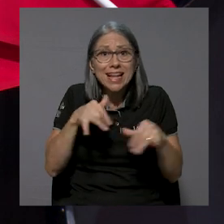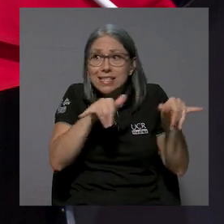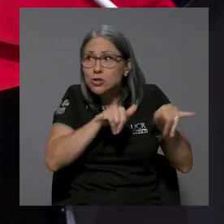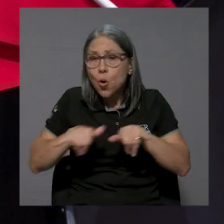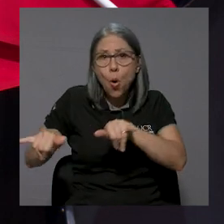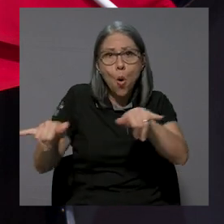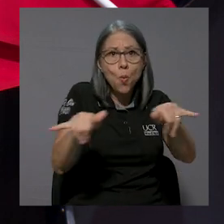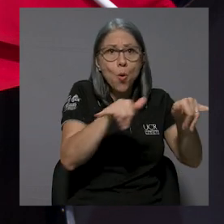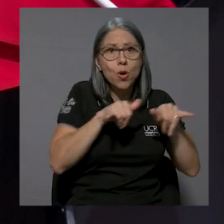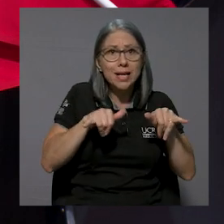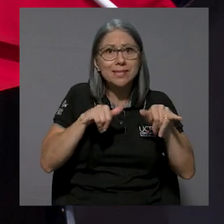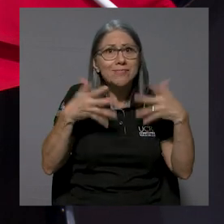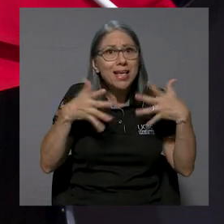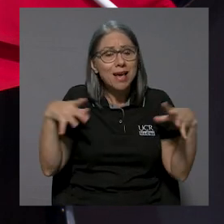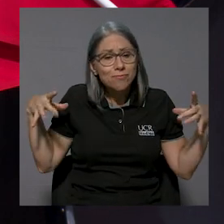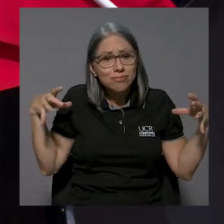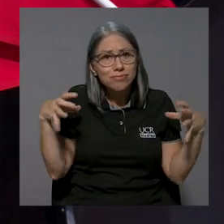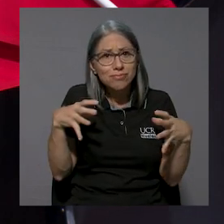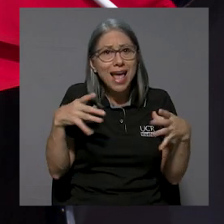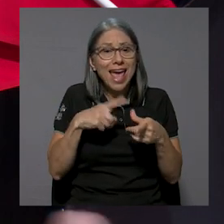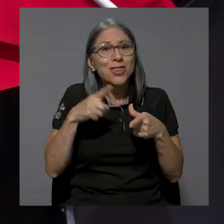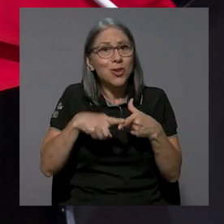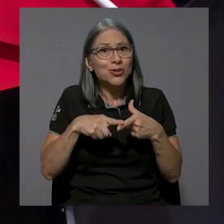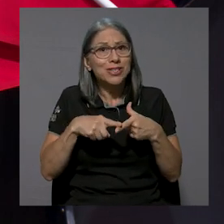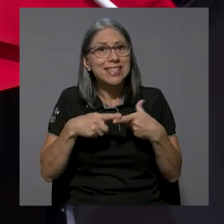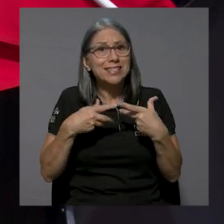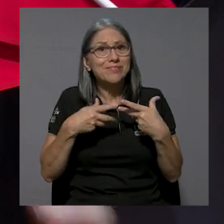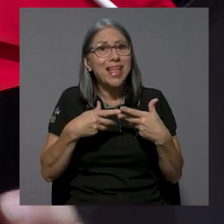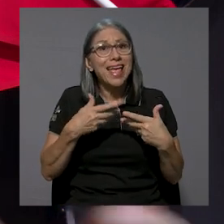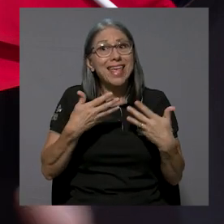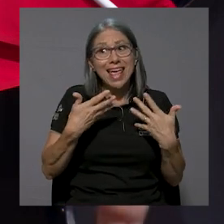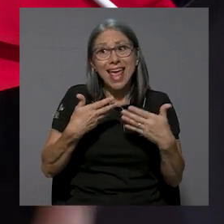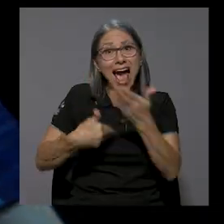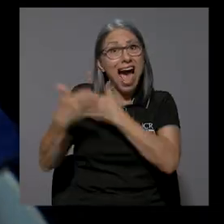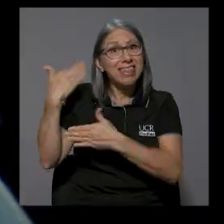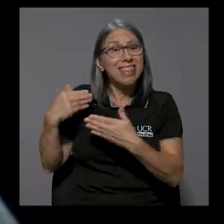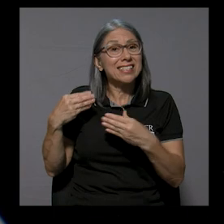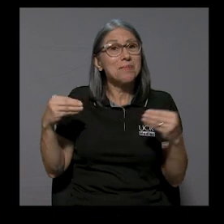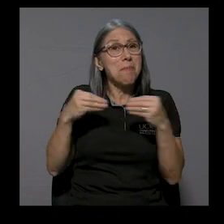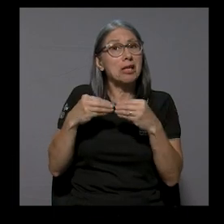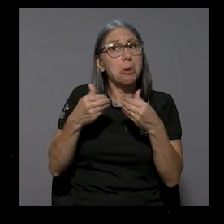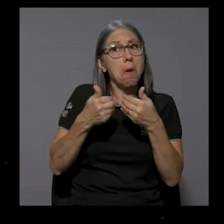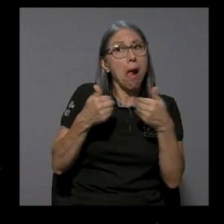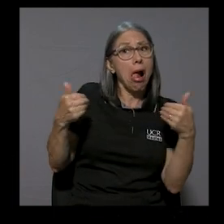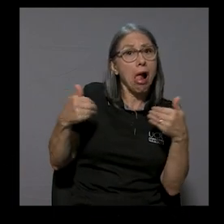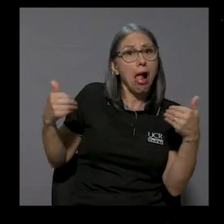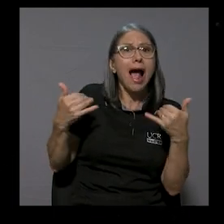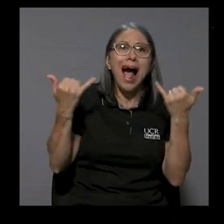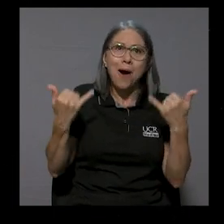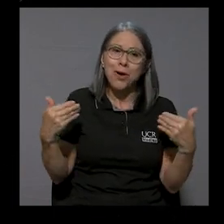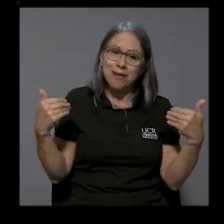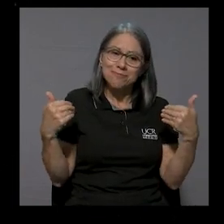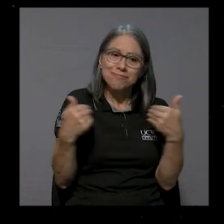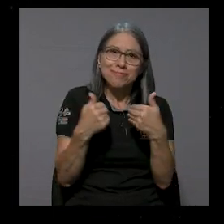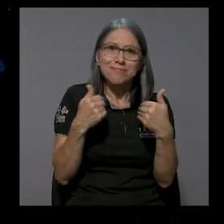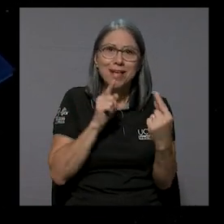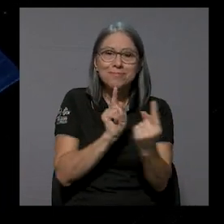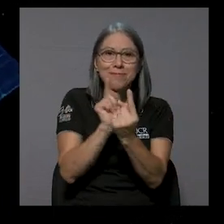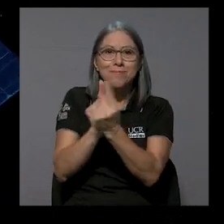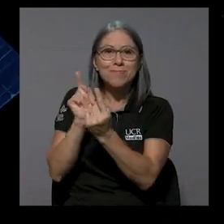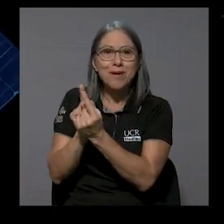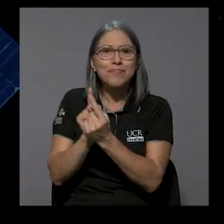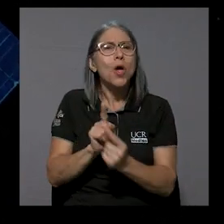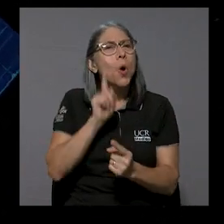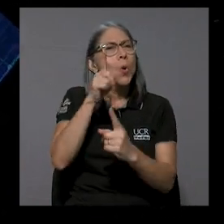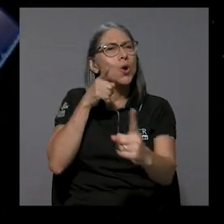eso hacer ese vacío, ese distanciamiento más corto. Uno de los sectores más importantes de